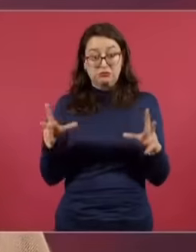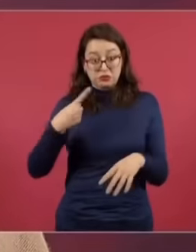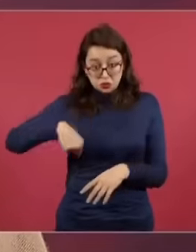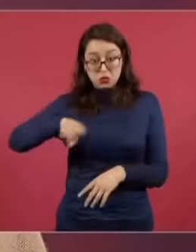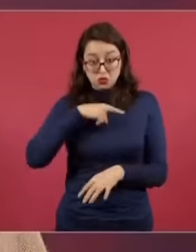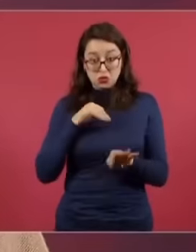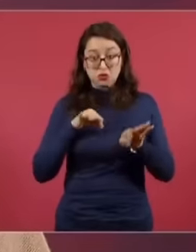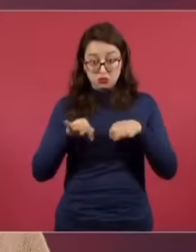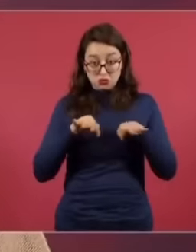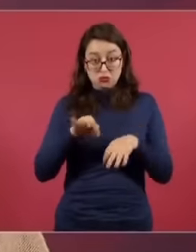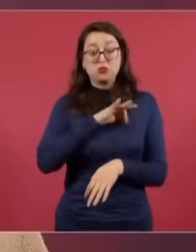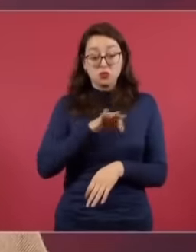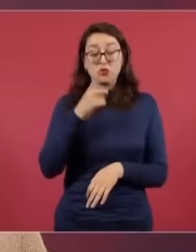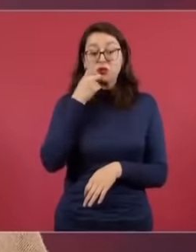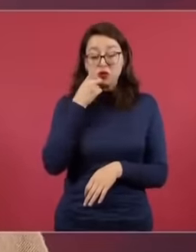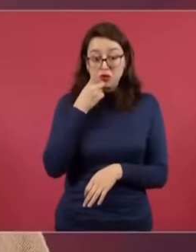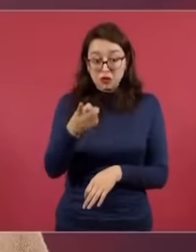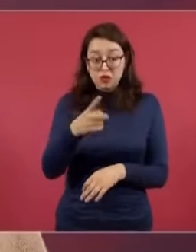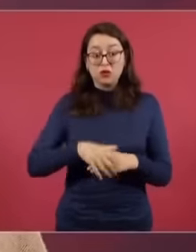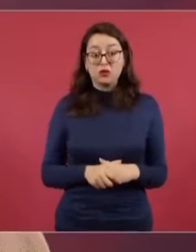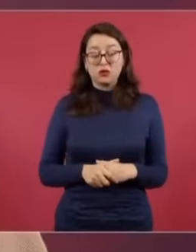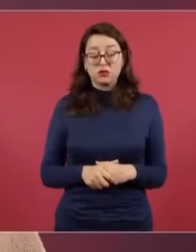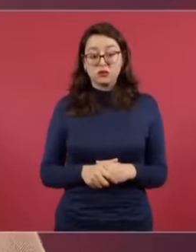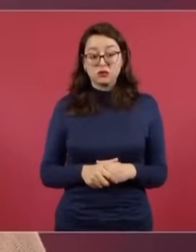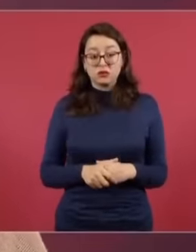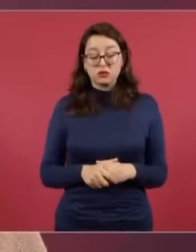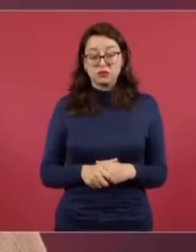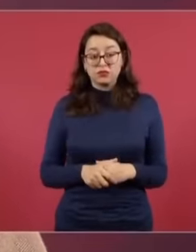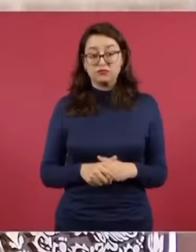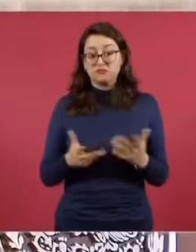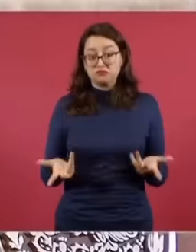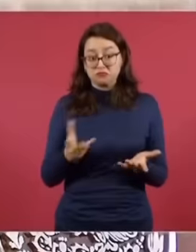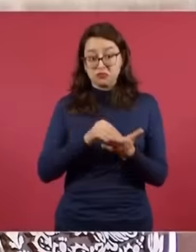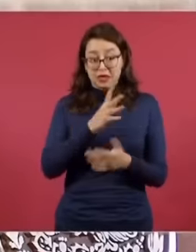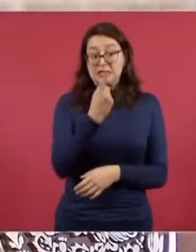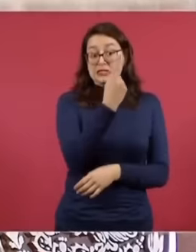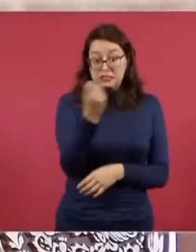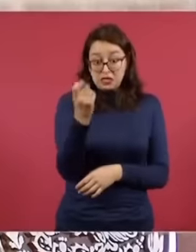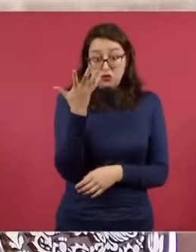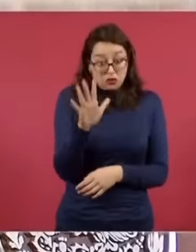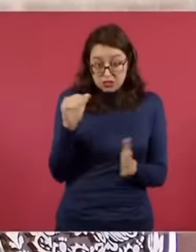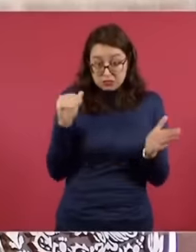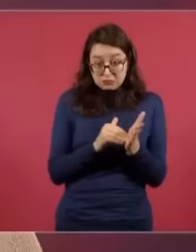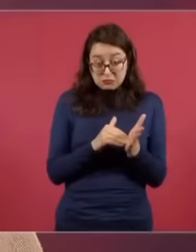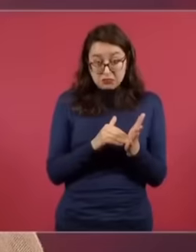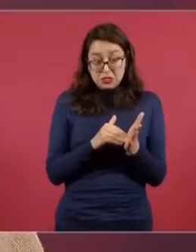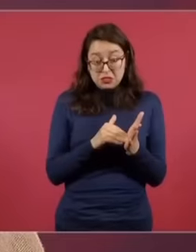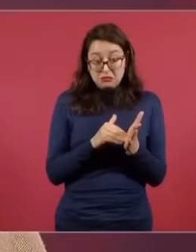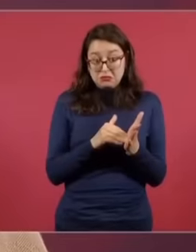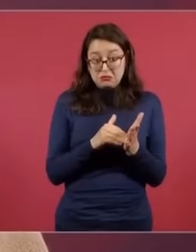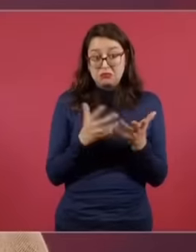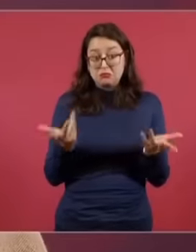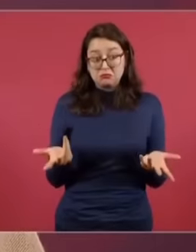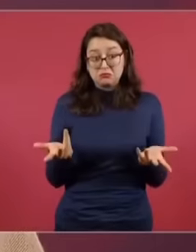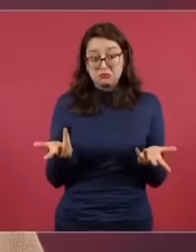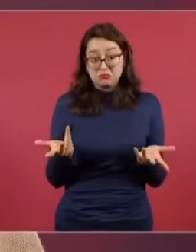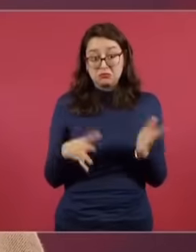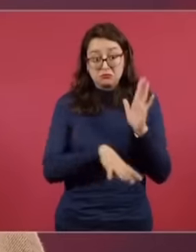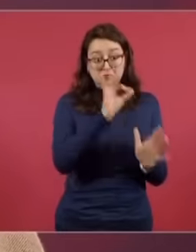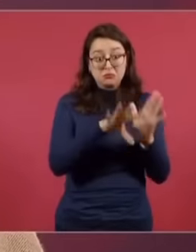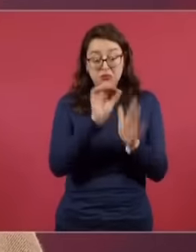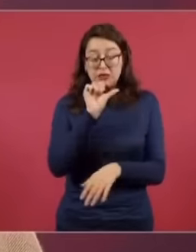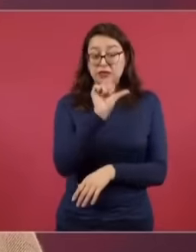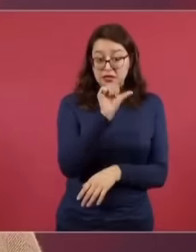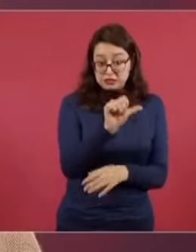trabajando, podríamos decir que, conforme al dato de 110 mil que había en esos momentos, hemos